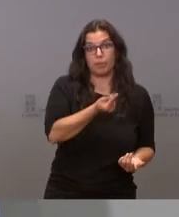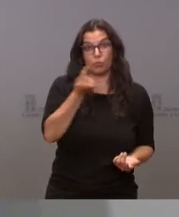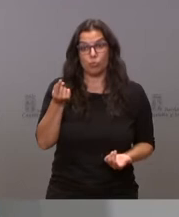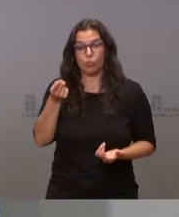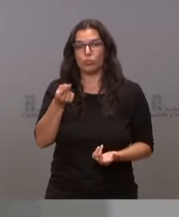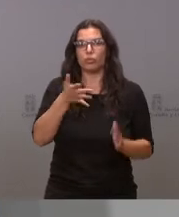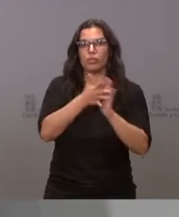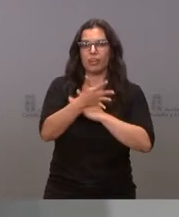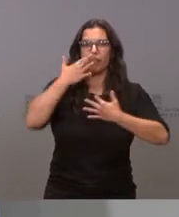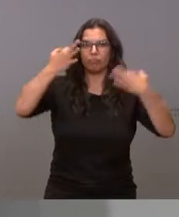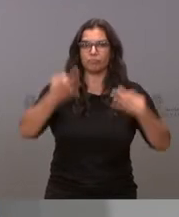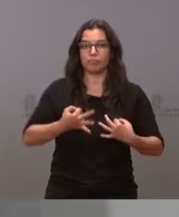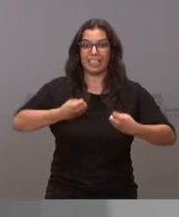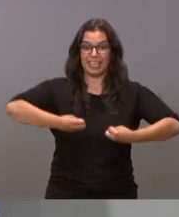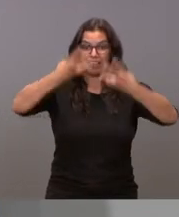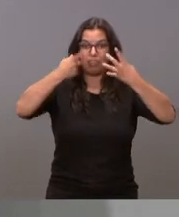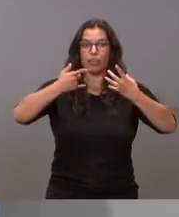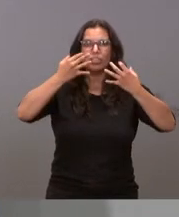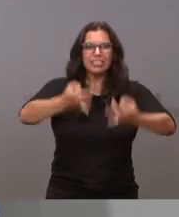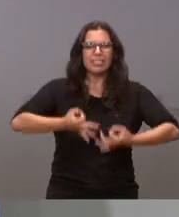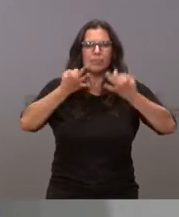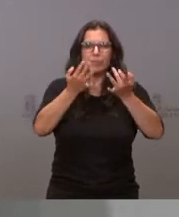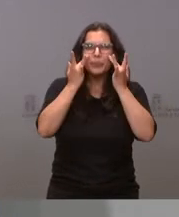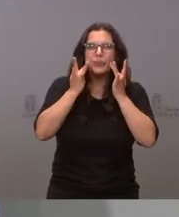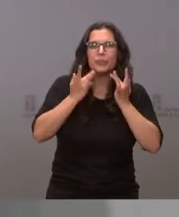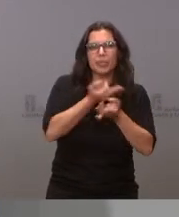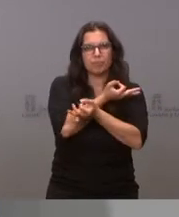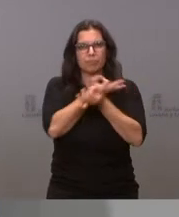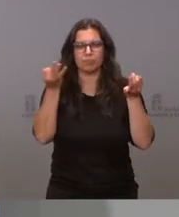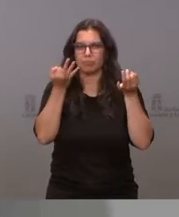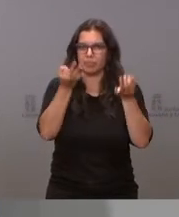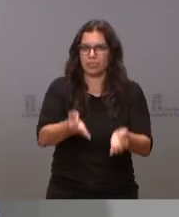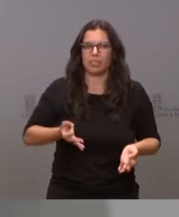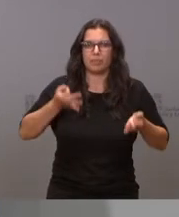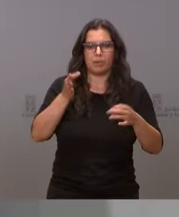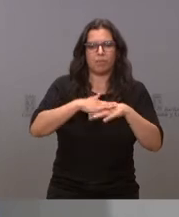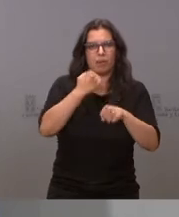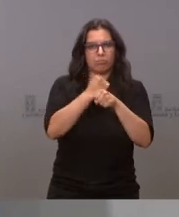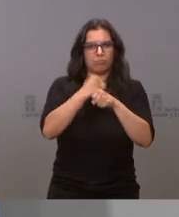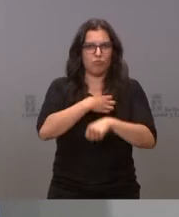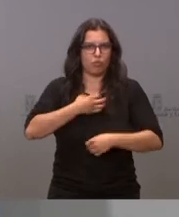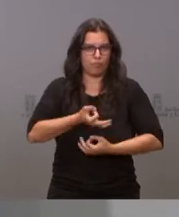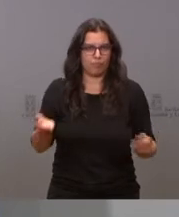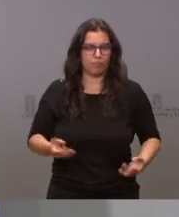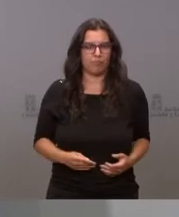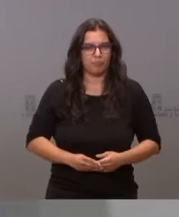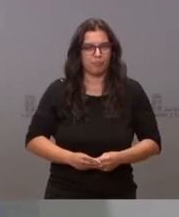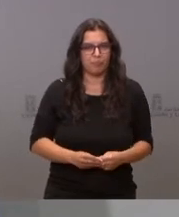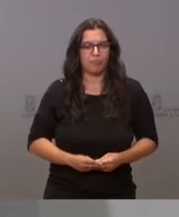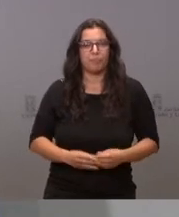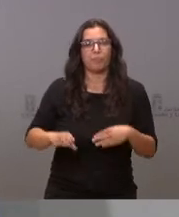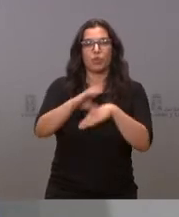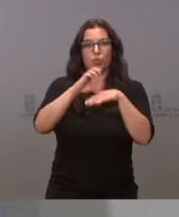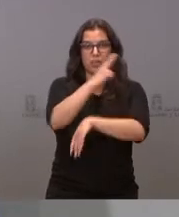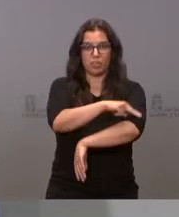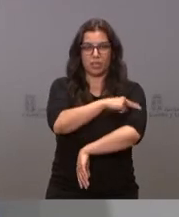garantizar que estos inmuebles estén en todo momento en las condiciones de higiene y salubridad necesarias para el desempeño de sus funciones. La Consejería